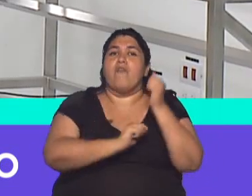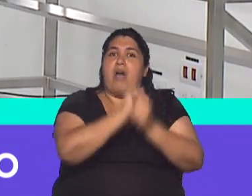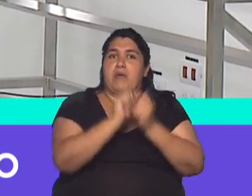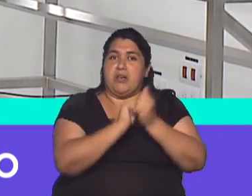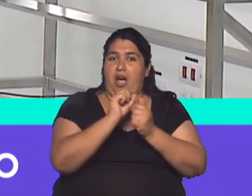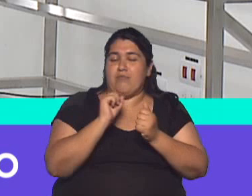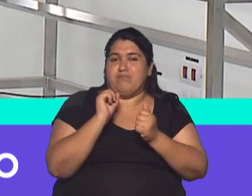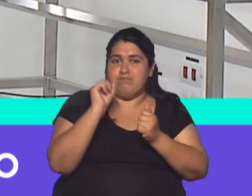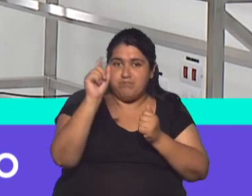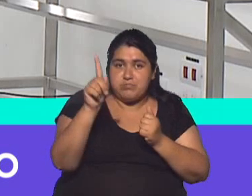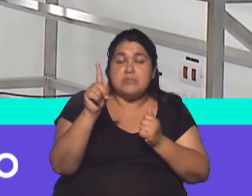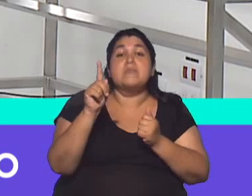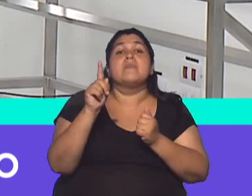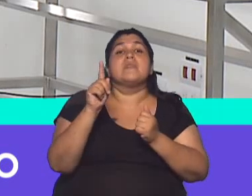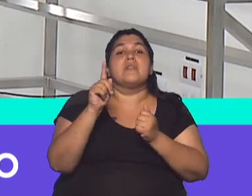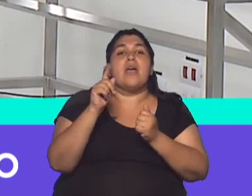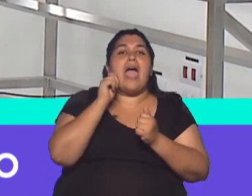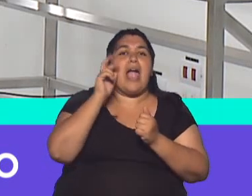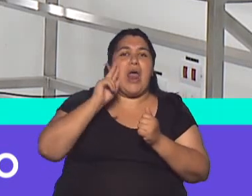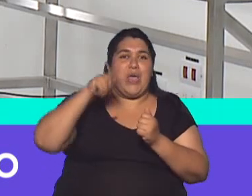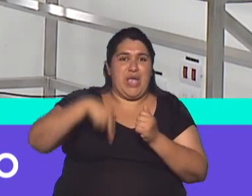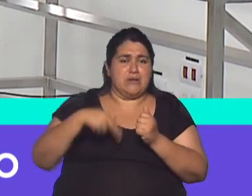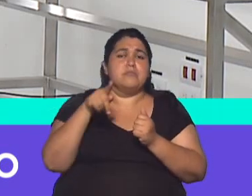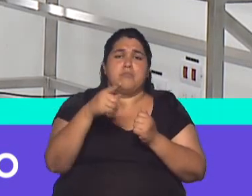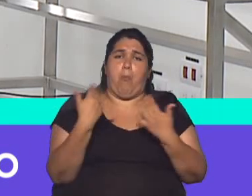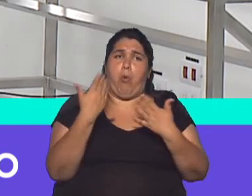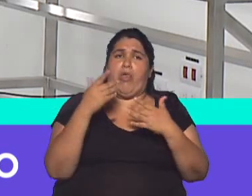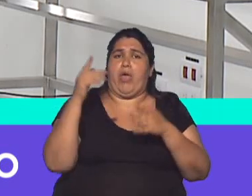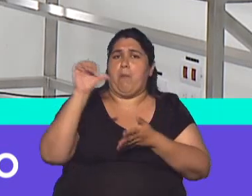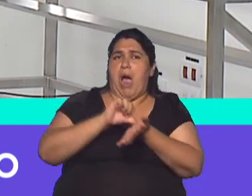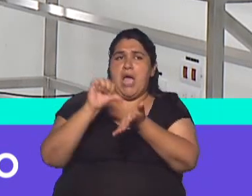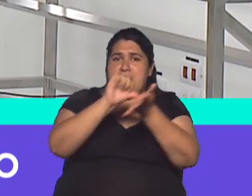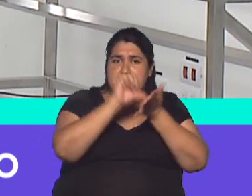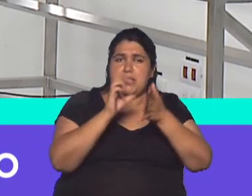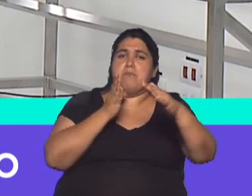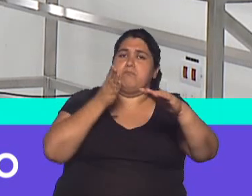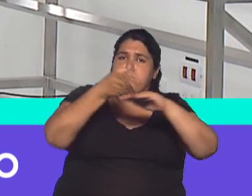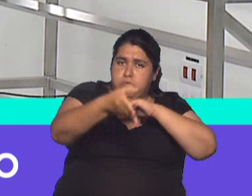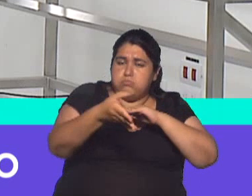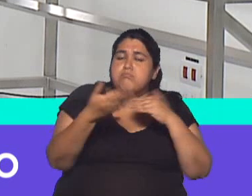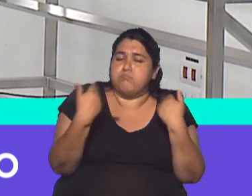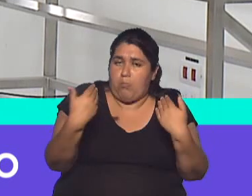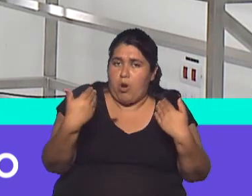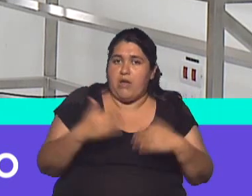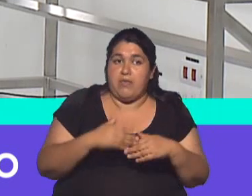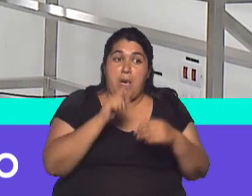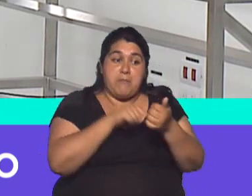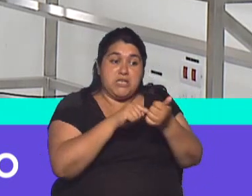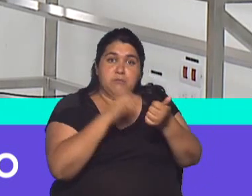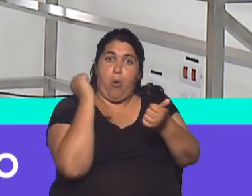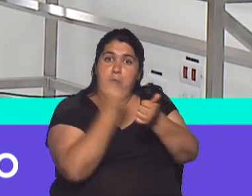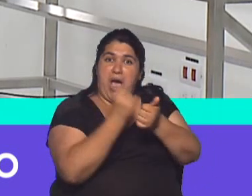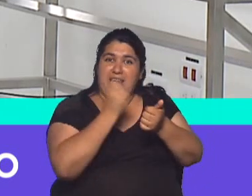de biotecnología McBuyens, en Garín, podrán ingresar a los países que reconozcan precisamente la fórmula de AstraZeneca.